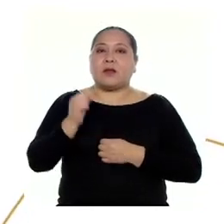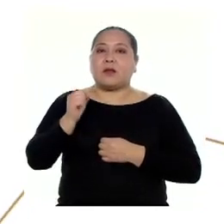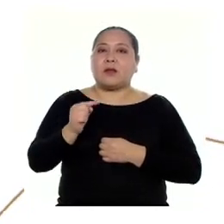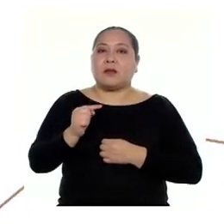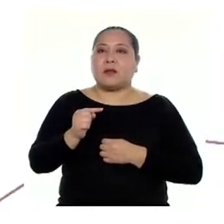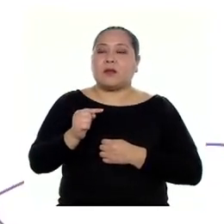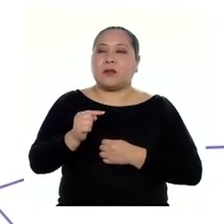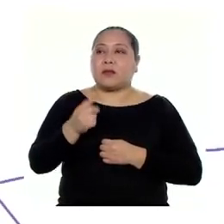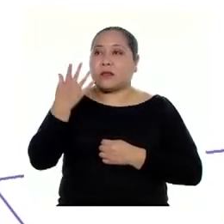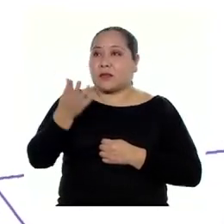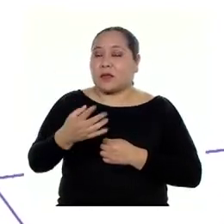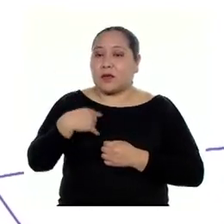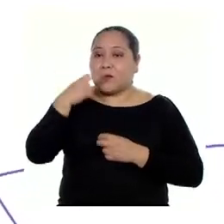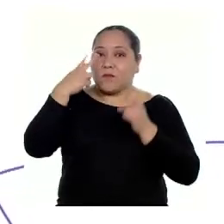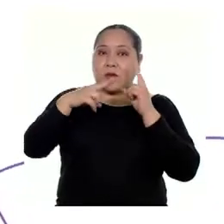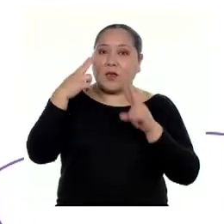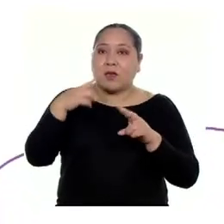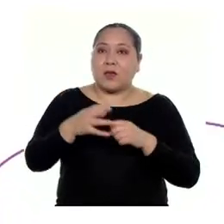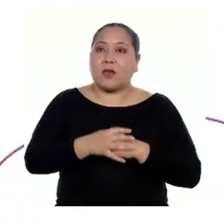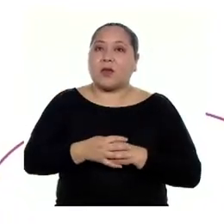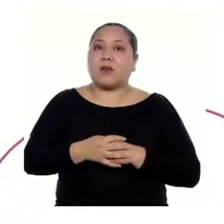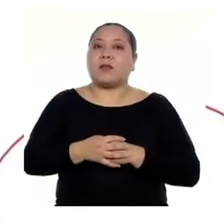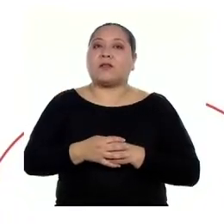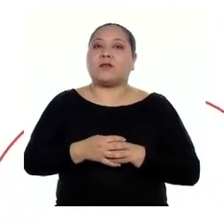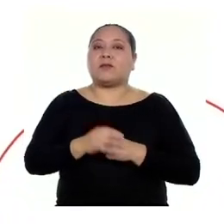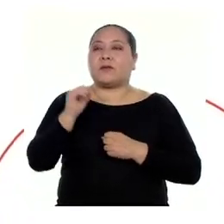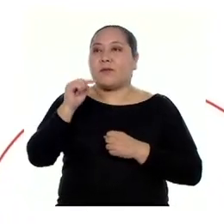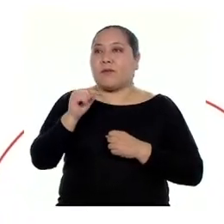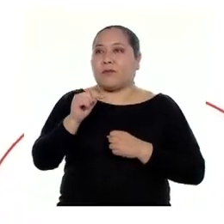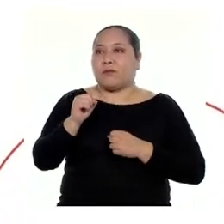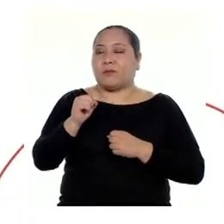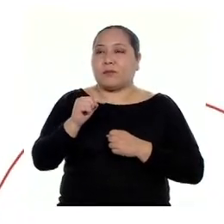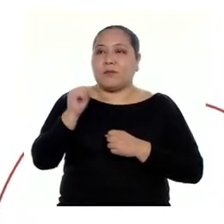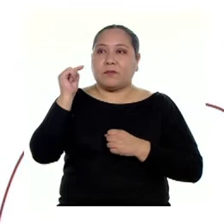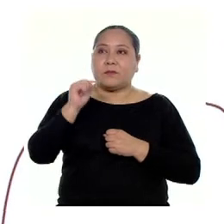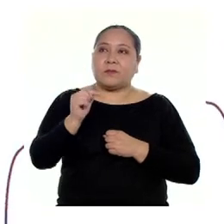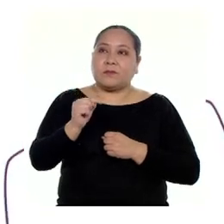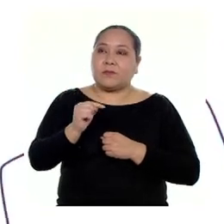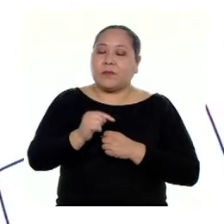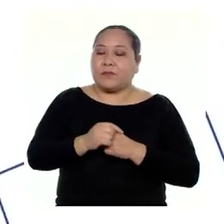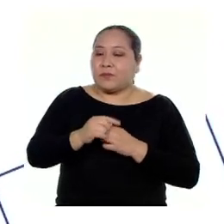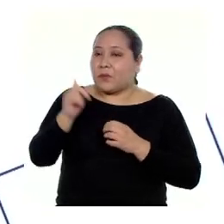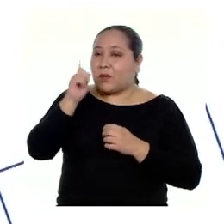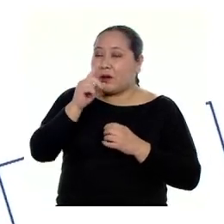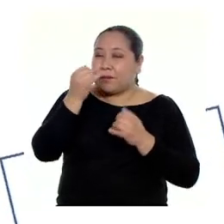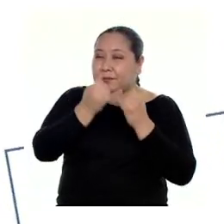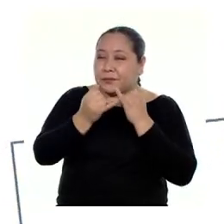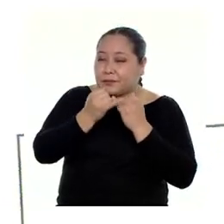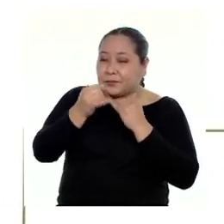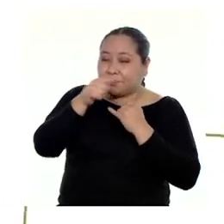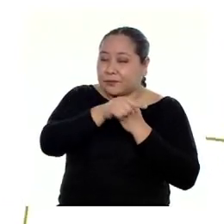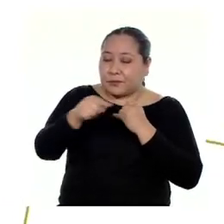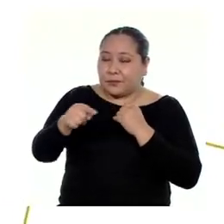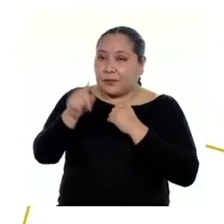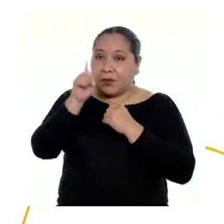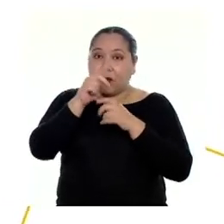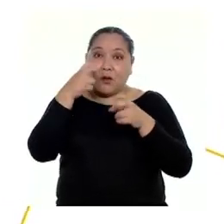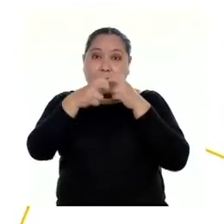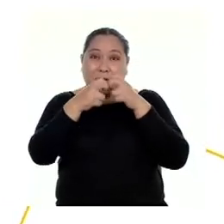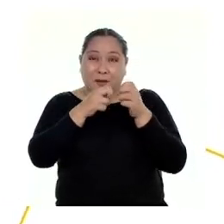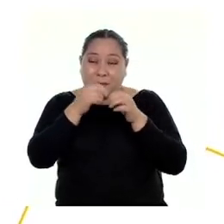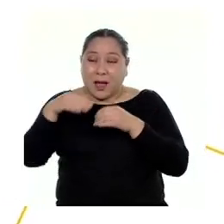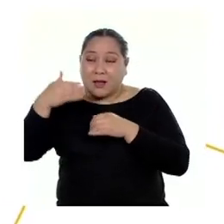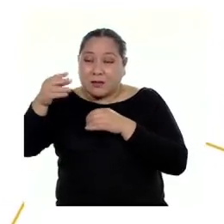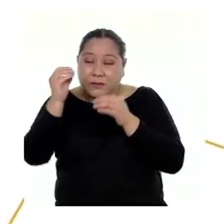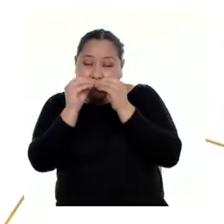considerando las condiciones dadas, como nos piden al final. Si no hacemos esto, el problema no